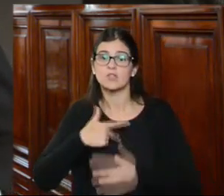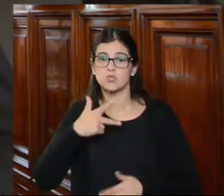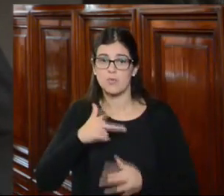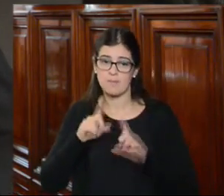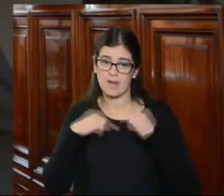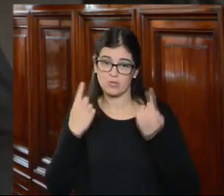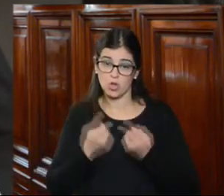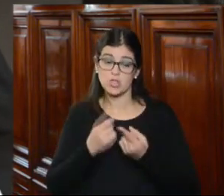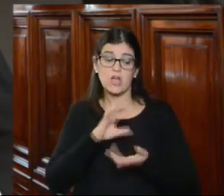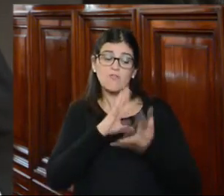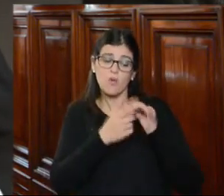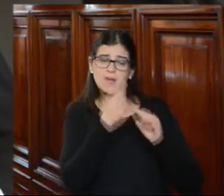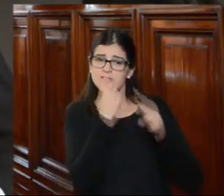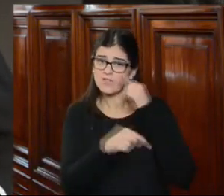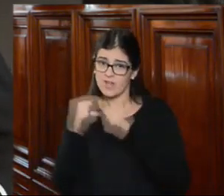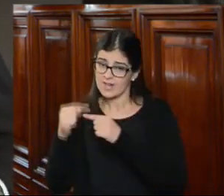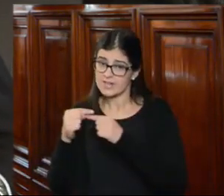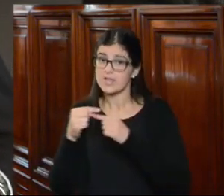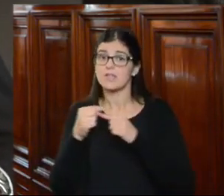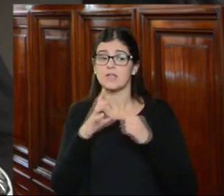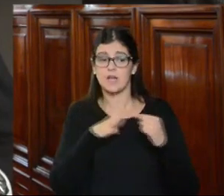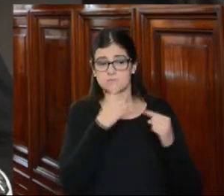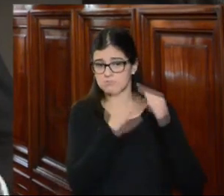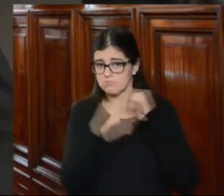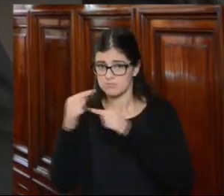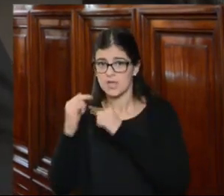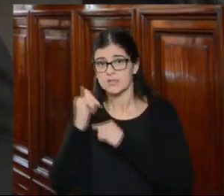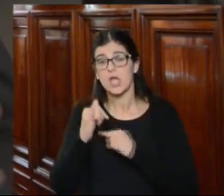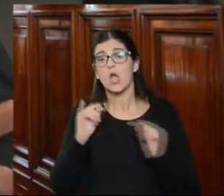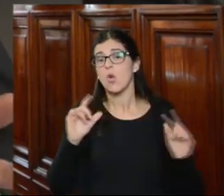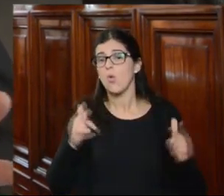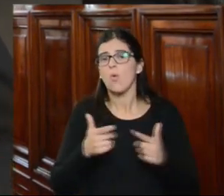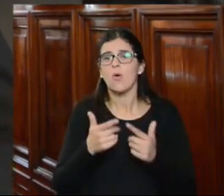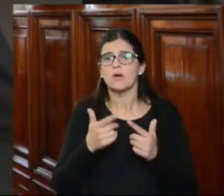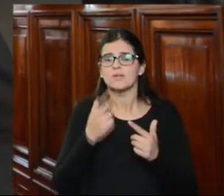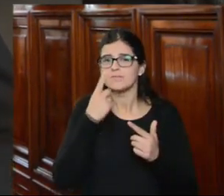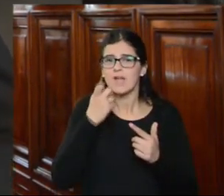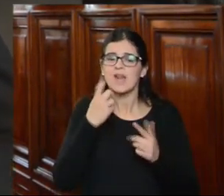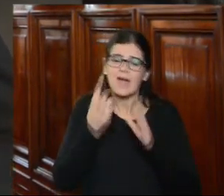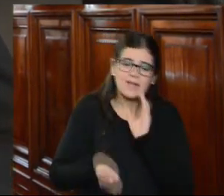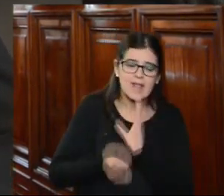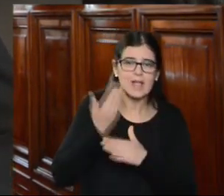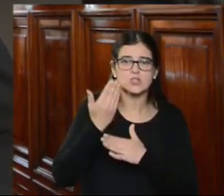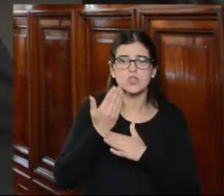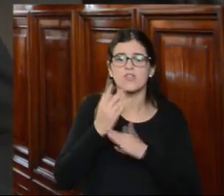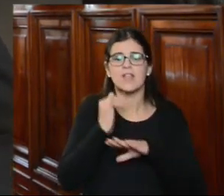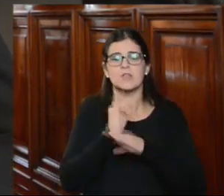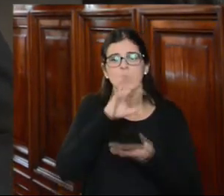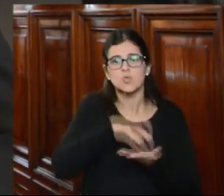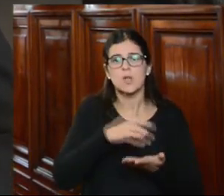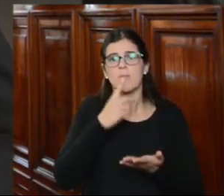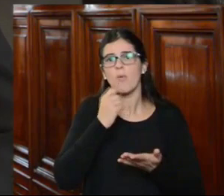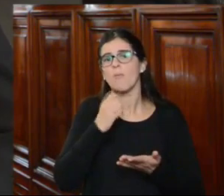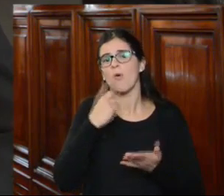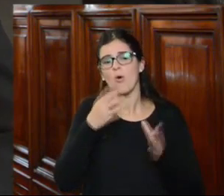son mecanismos diferentes absolutamente distintos por supuesto no tendría sentido la creación de instituciones como el